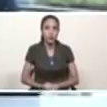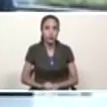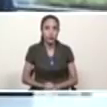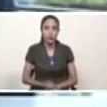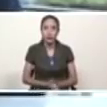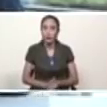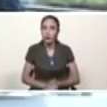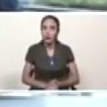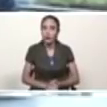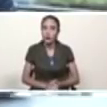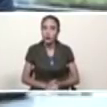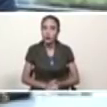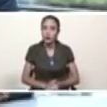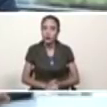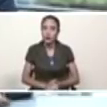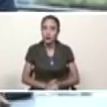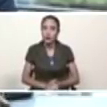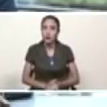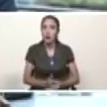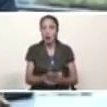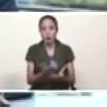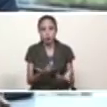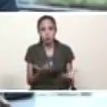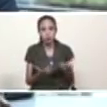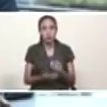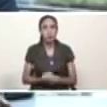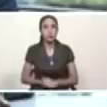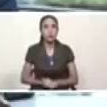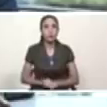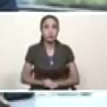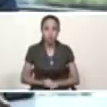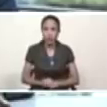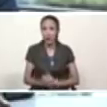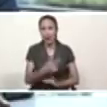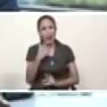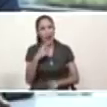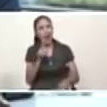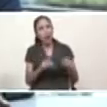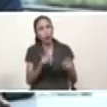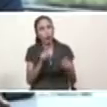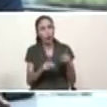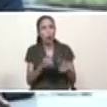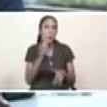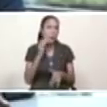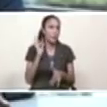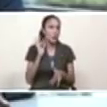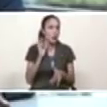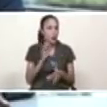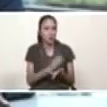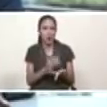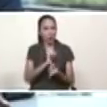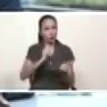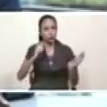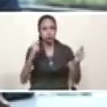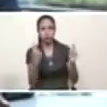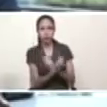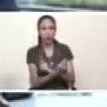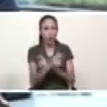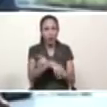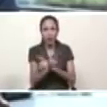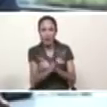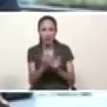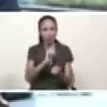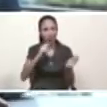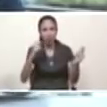constitución respeto a nuestra democracia han pretendido imponer un cambio de régimen en venezuela